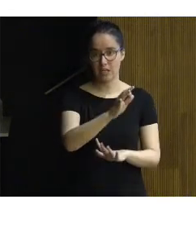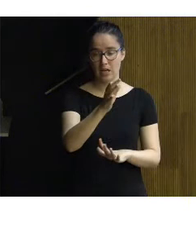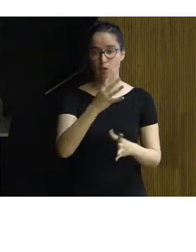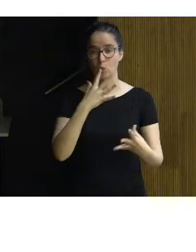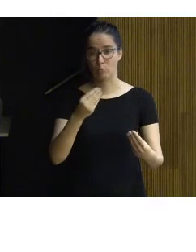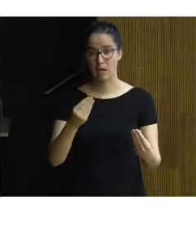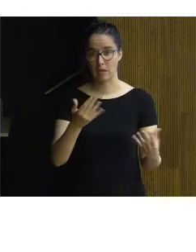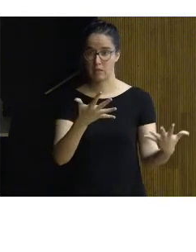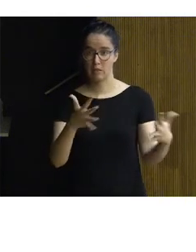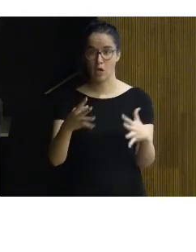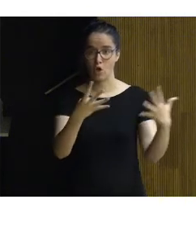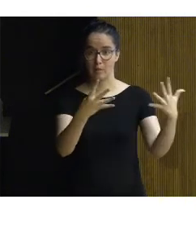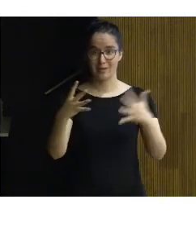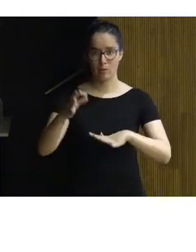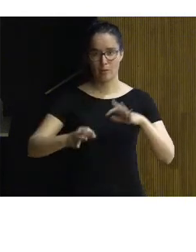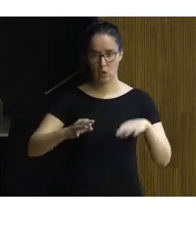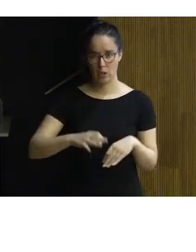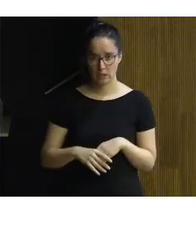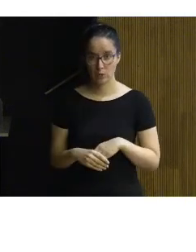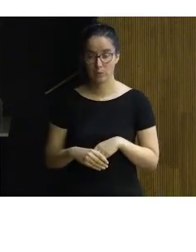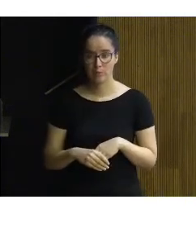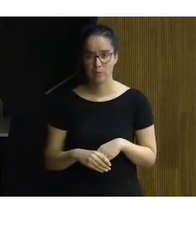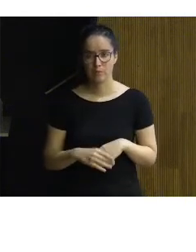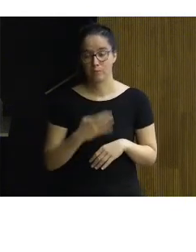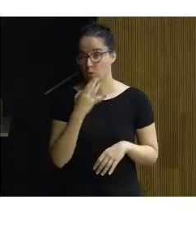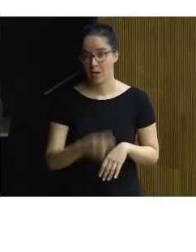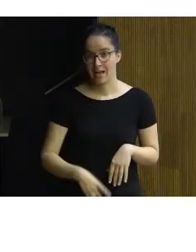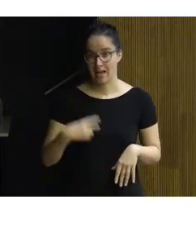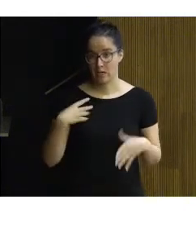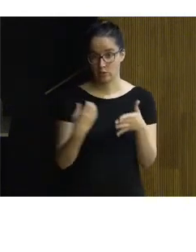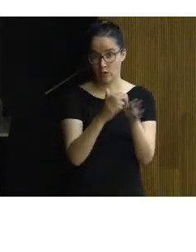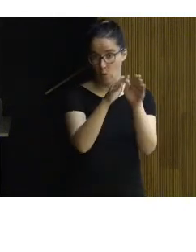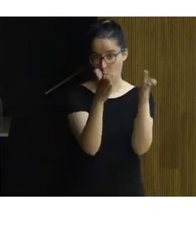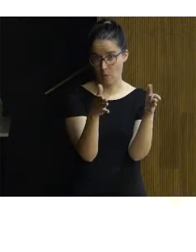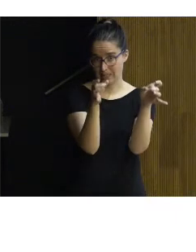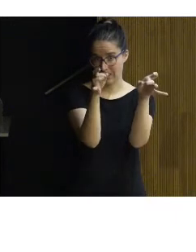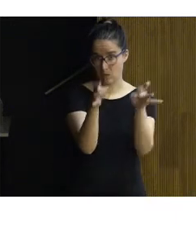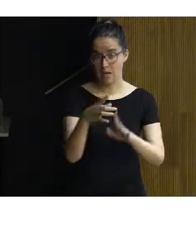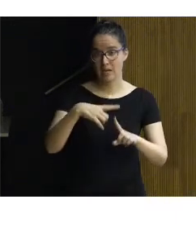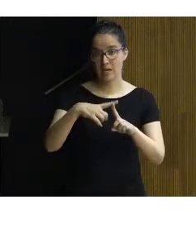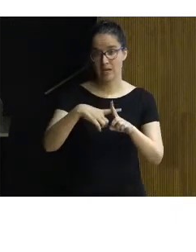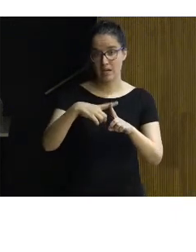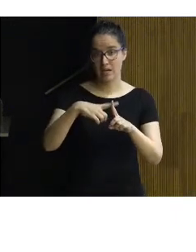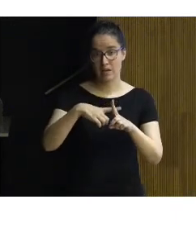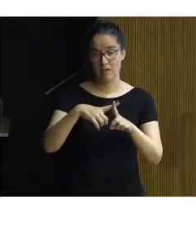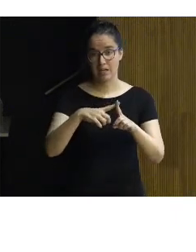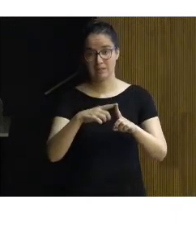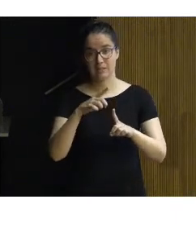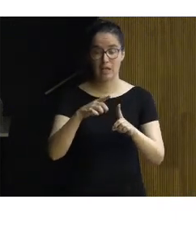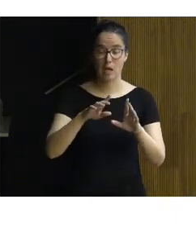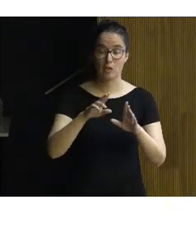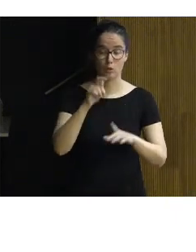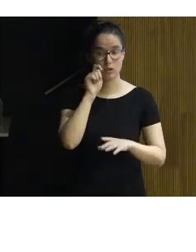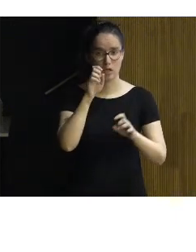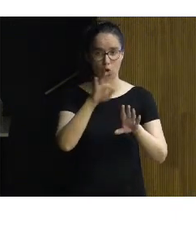humedad relativa del 99%, como en general en todas las cuevas. Tienen dos niveles de visita turística, en